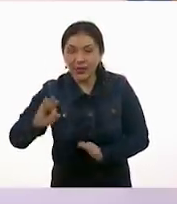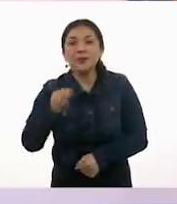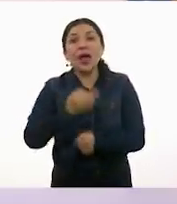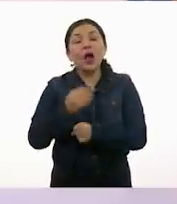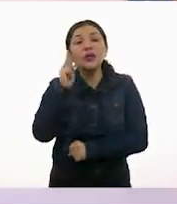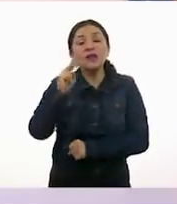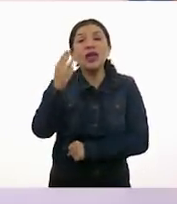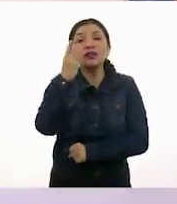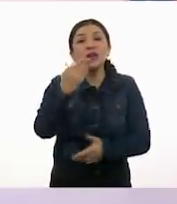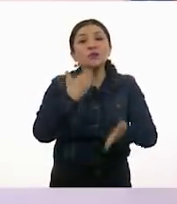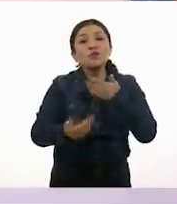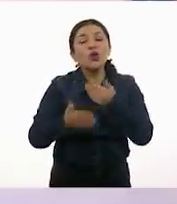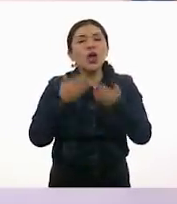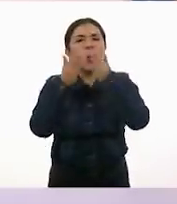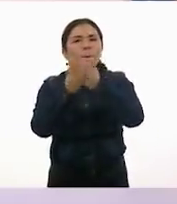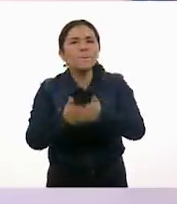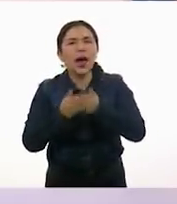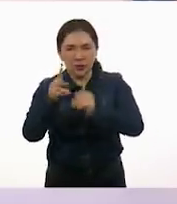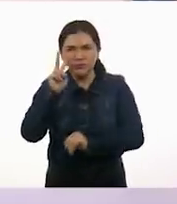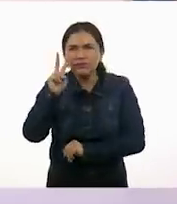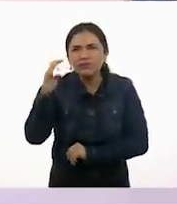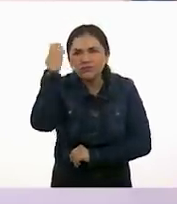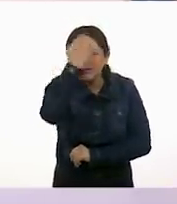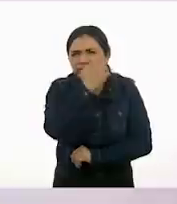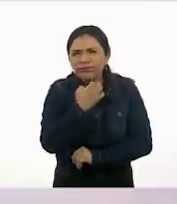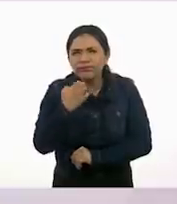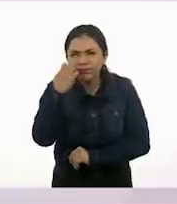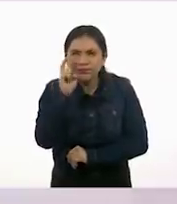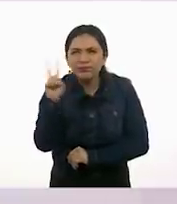aquí tres modelos de barquitos. Obsérvalos bien.